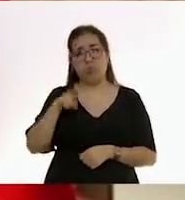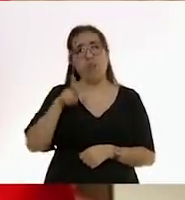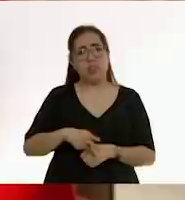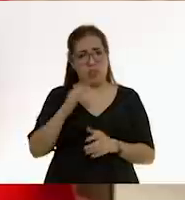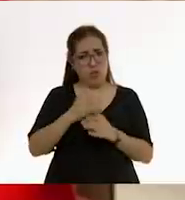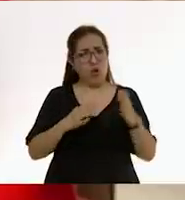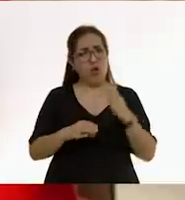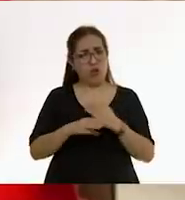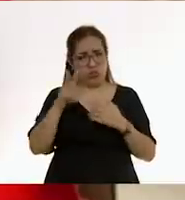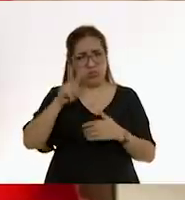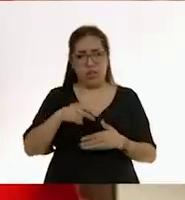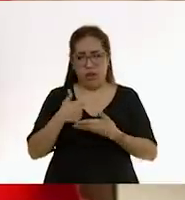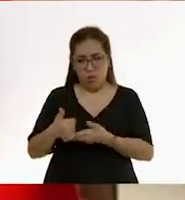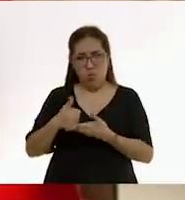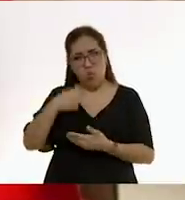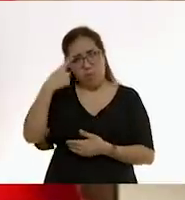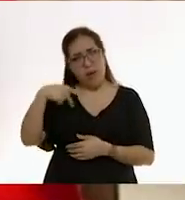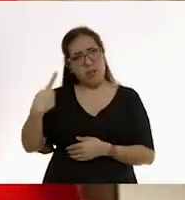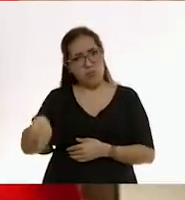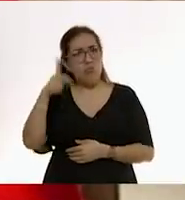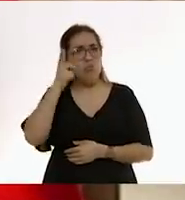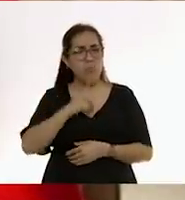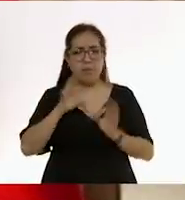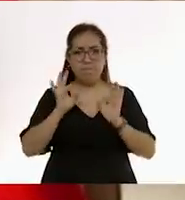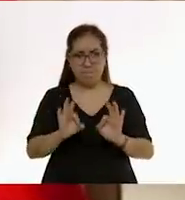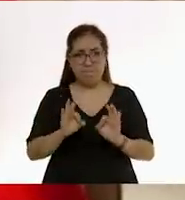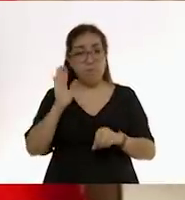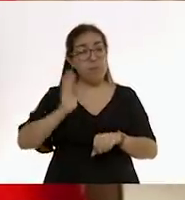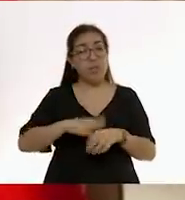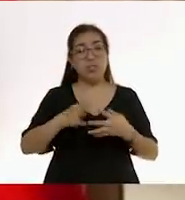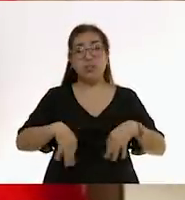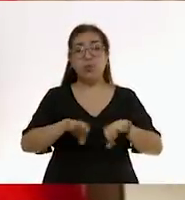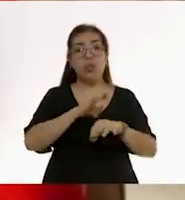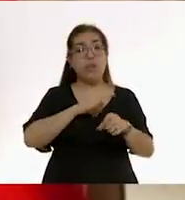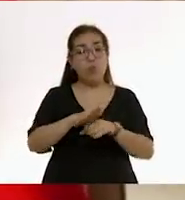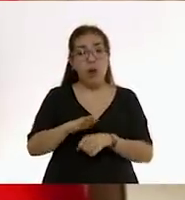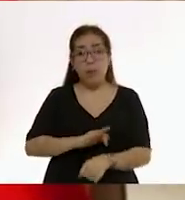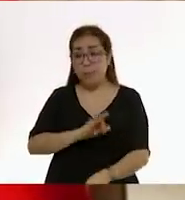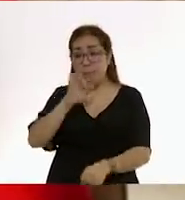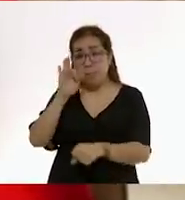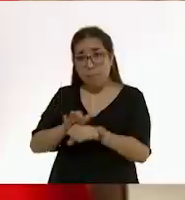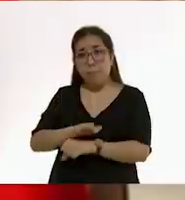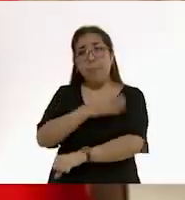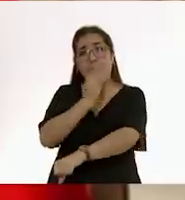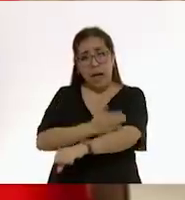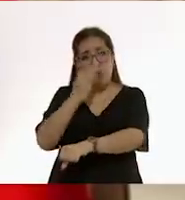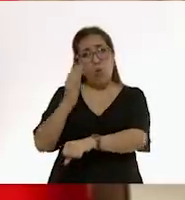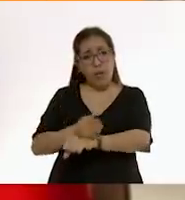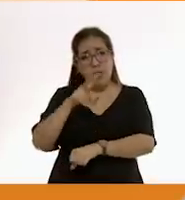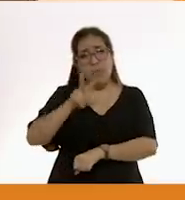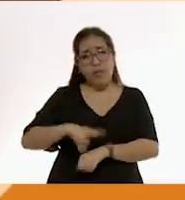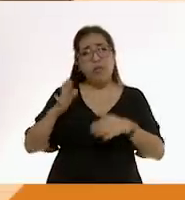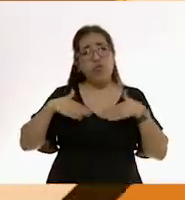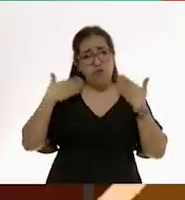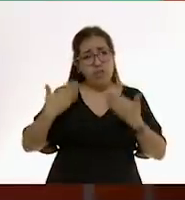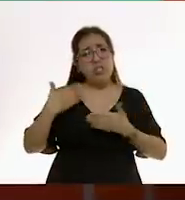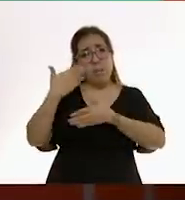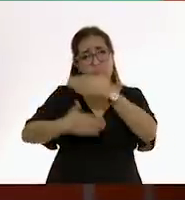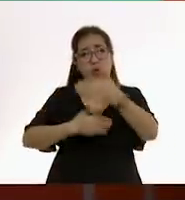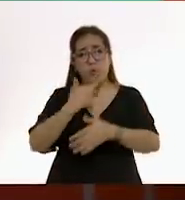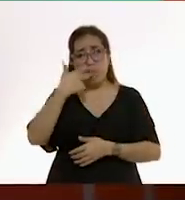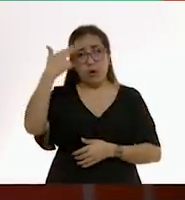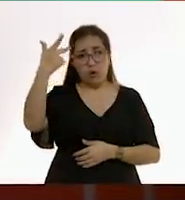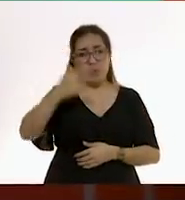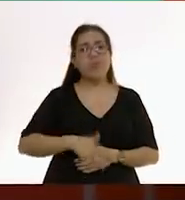hacer para ayudar al sueño, pero de las más importantes es acompañarlos en el proceso y tener confianza en que va a mejorar. Vamos a